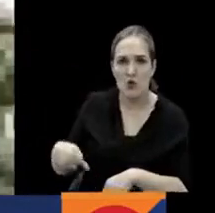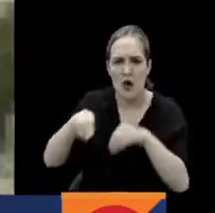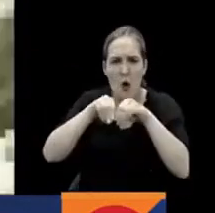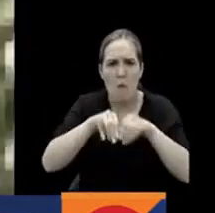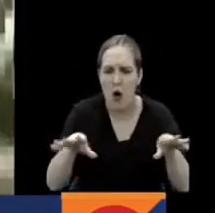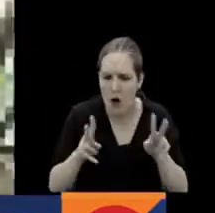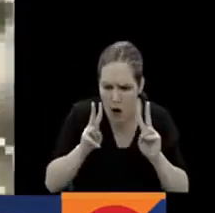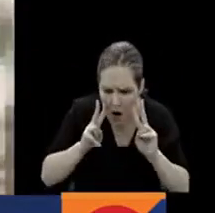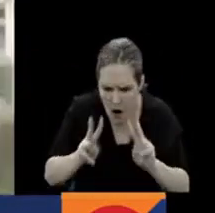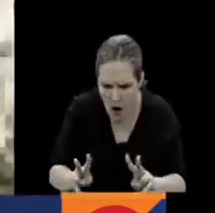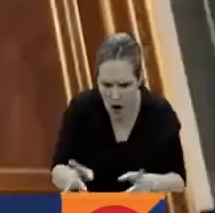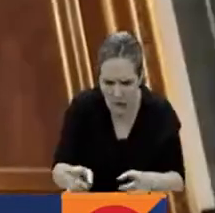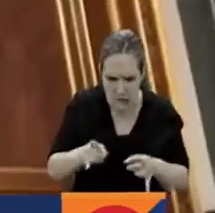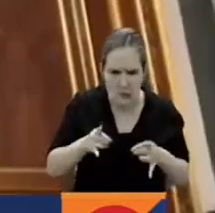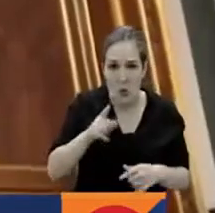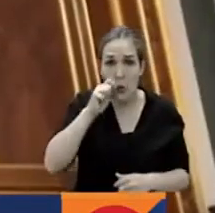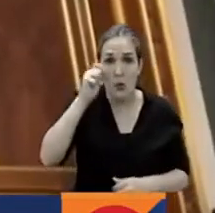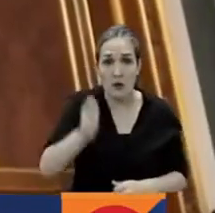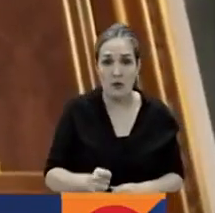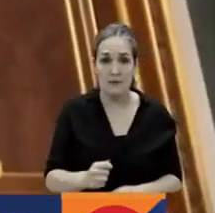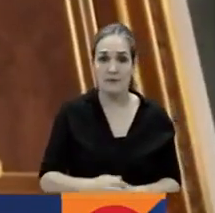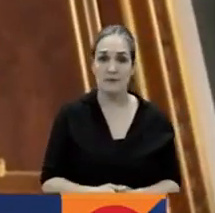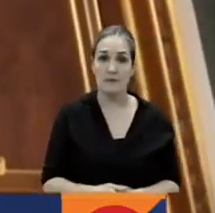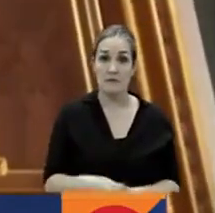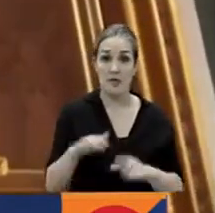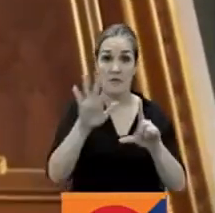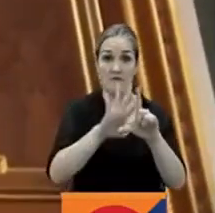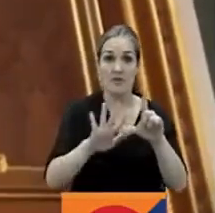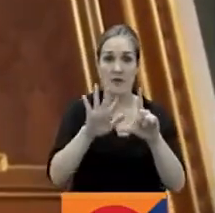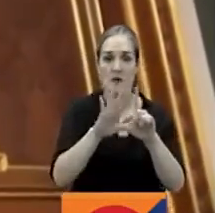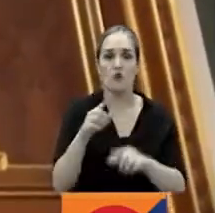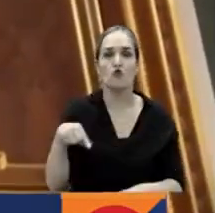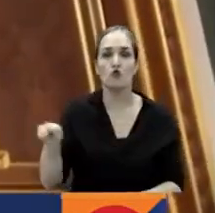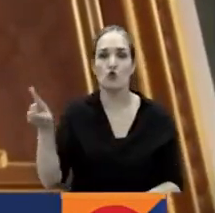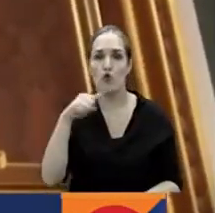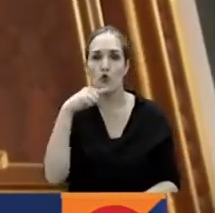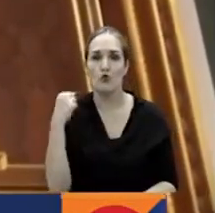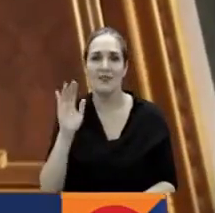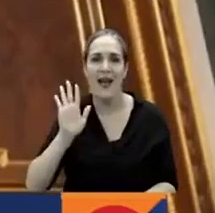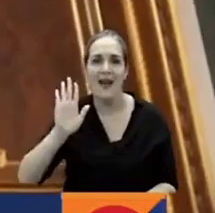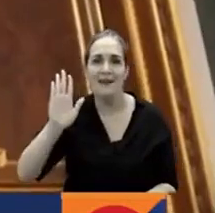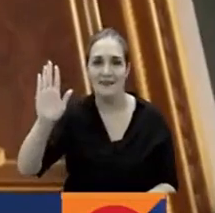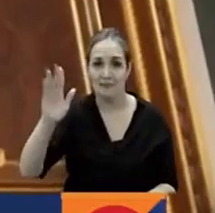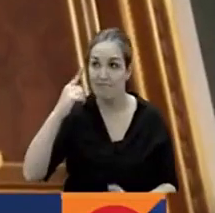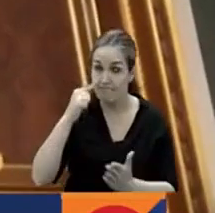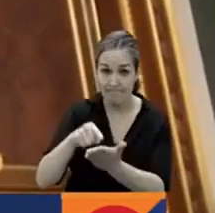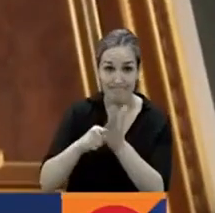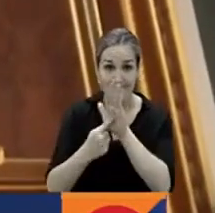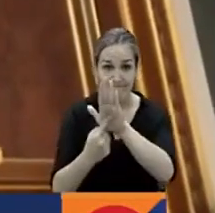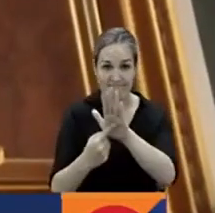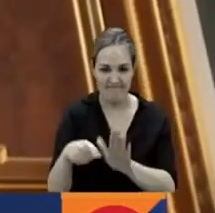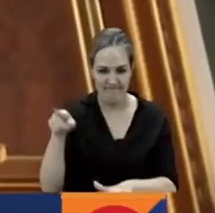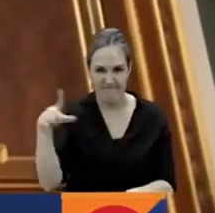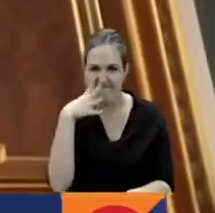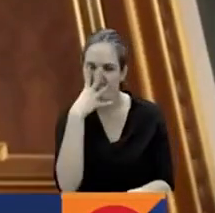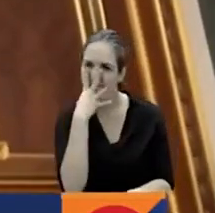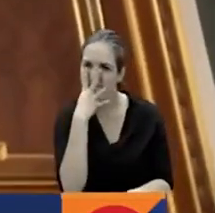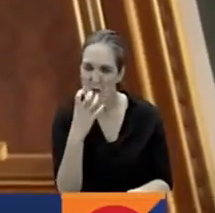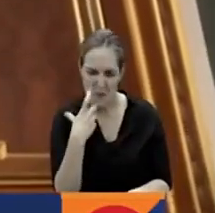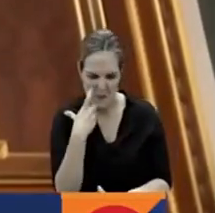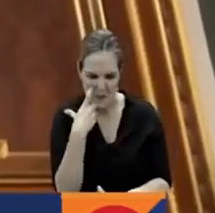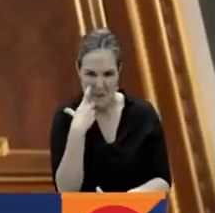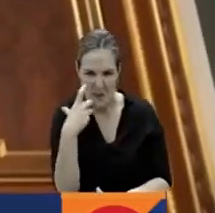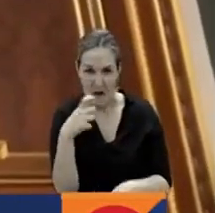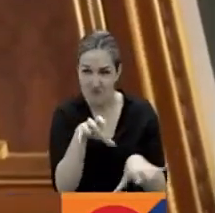viraliza hoy a Ucrania. Es un video de Rusia tal y como es la clase de bestias que son para ellos